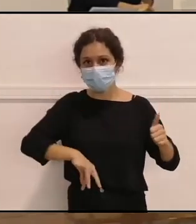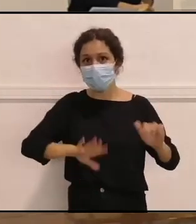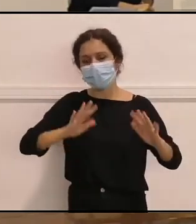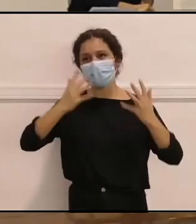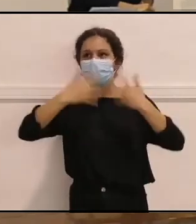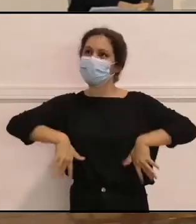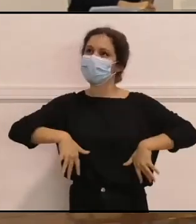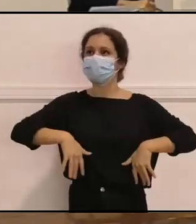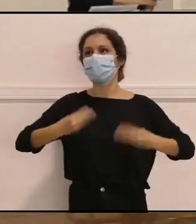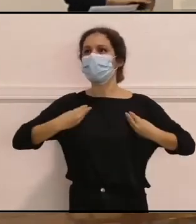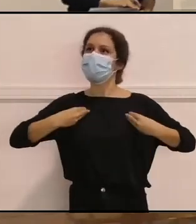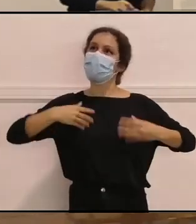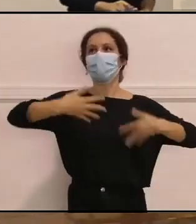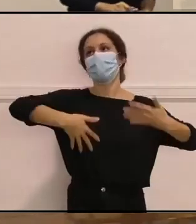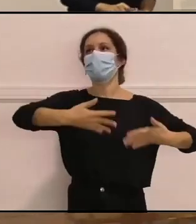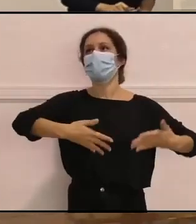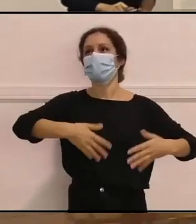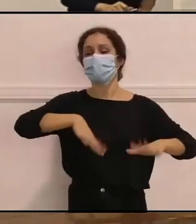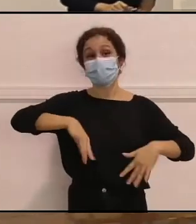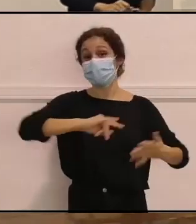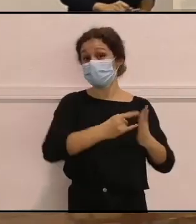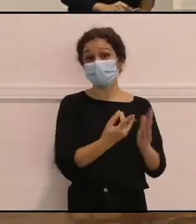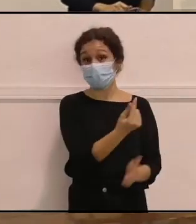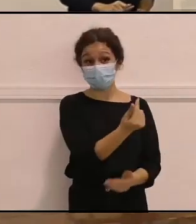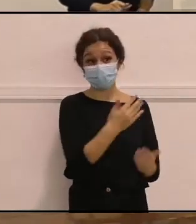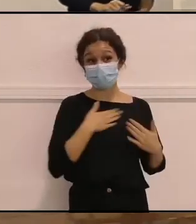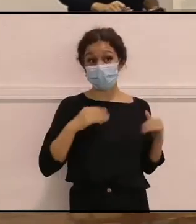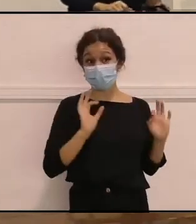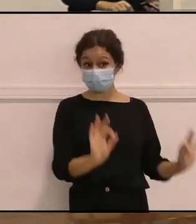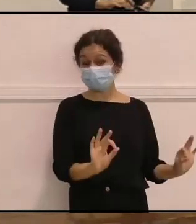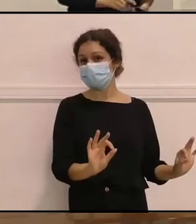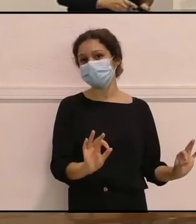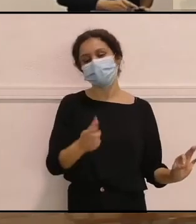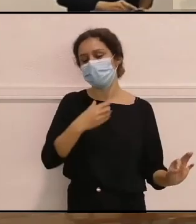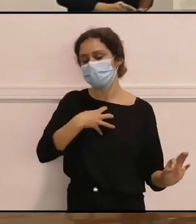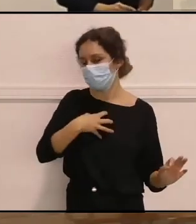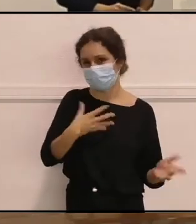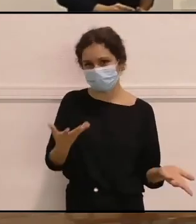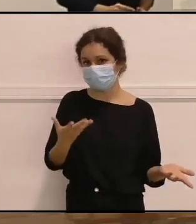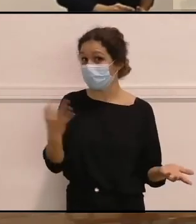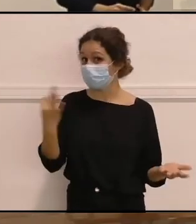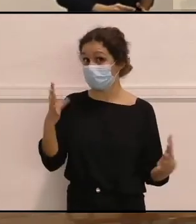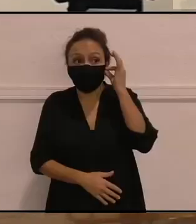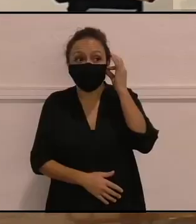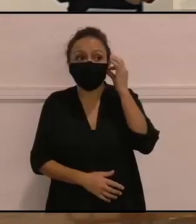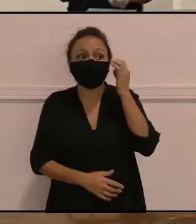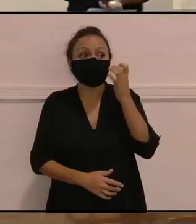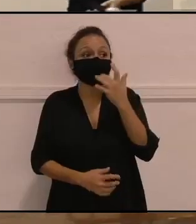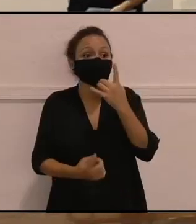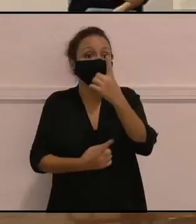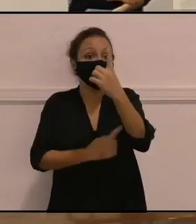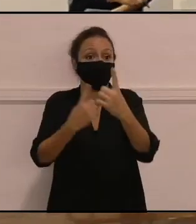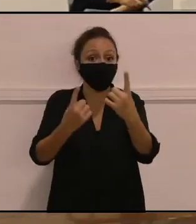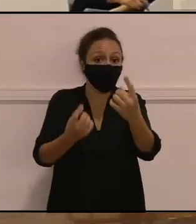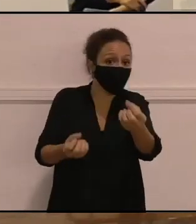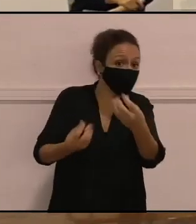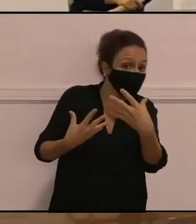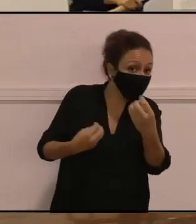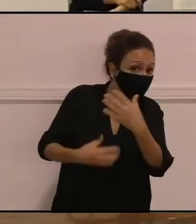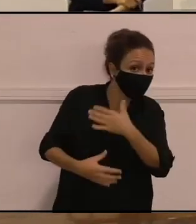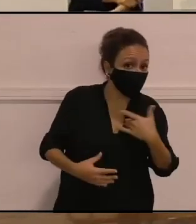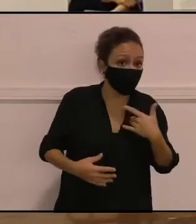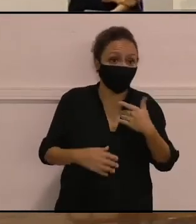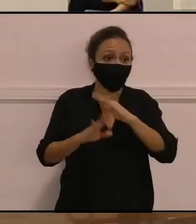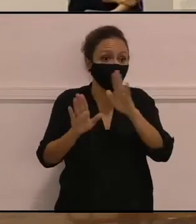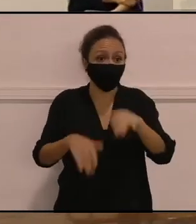automático, que es lo que quiere, no podemos, o sea que hay que conectar. el último minutillo, si